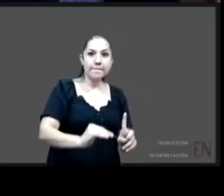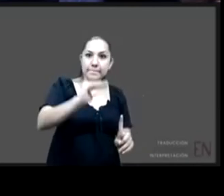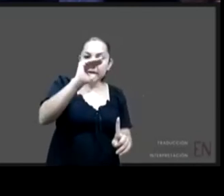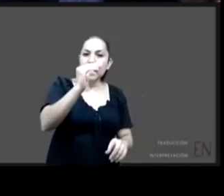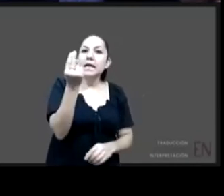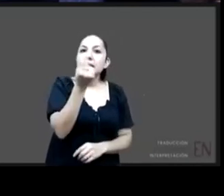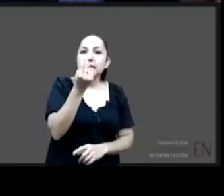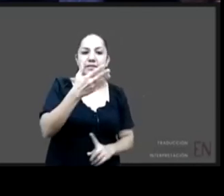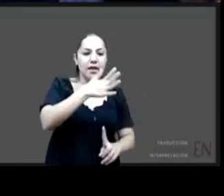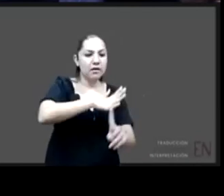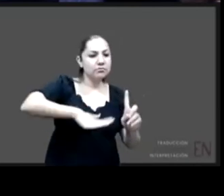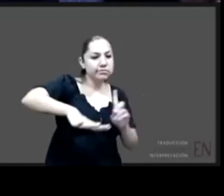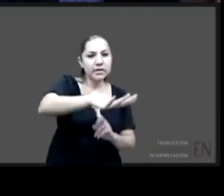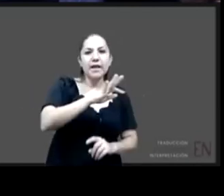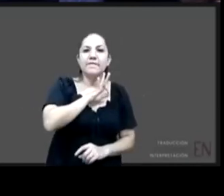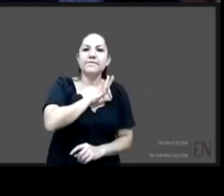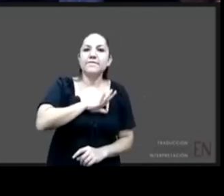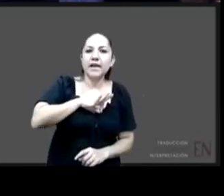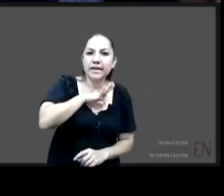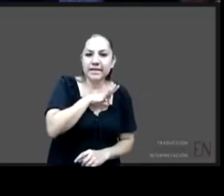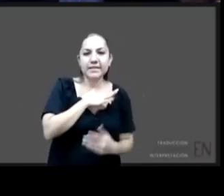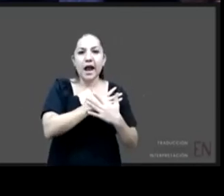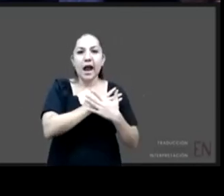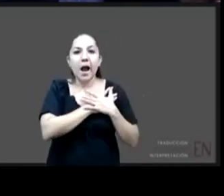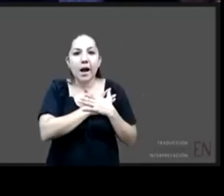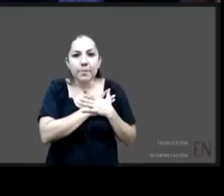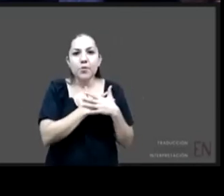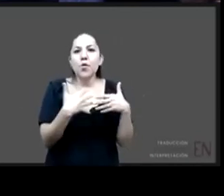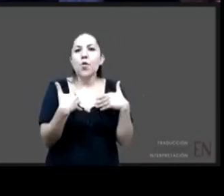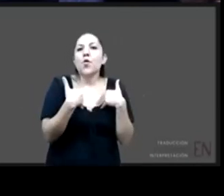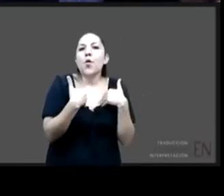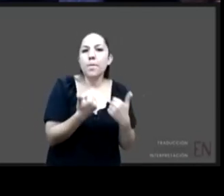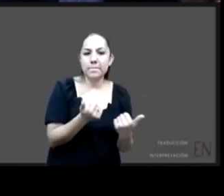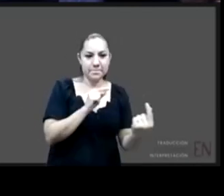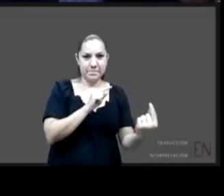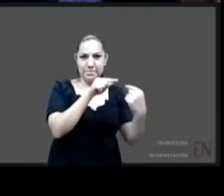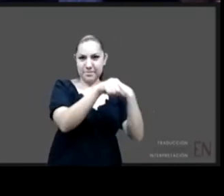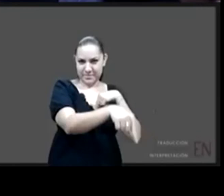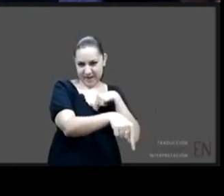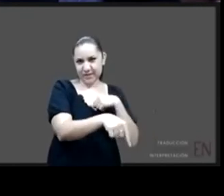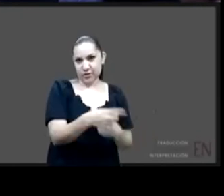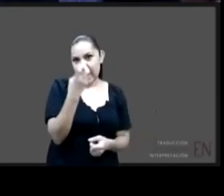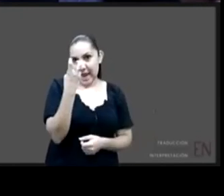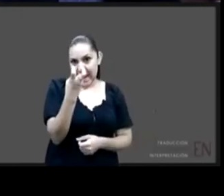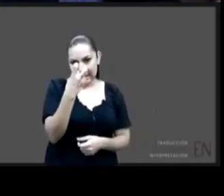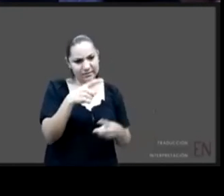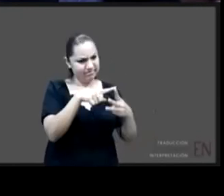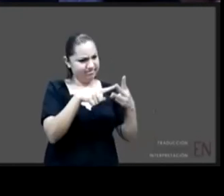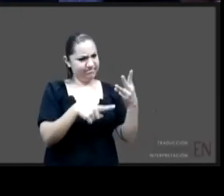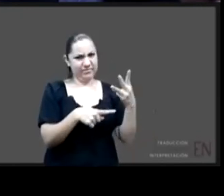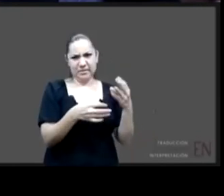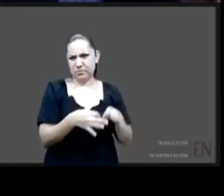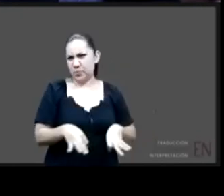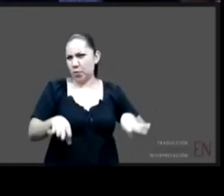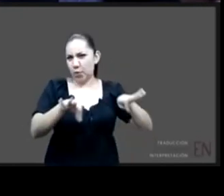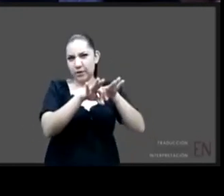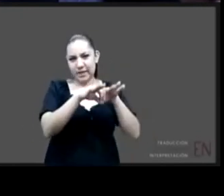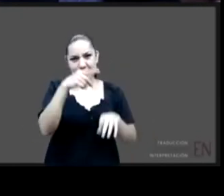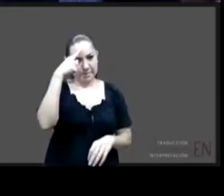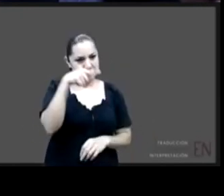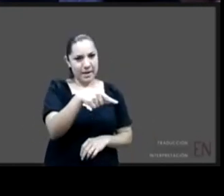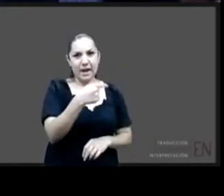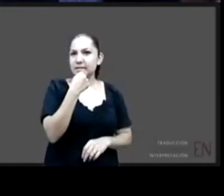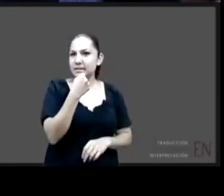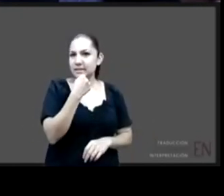esto es una familia es una condición necesaria al desarrollo del niño vivir en familia no es una opción